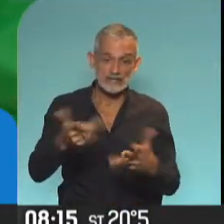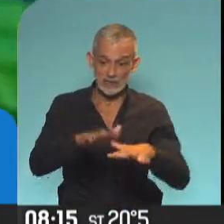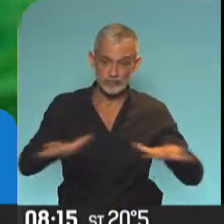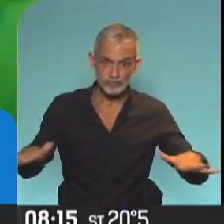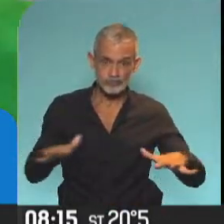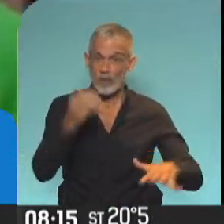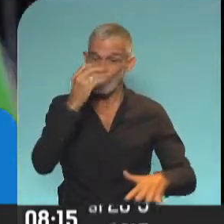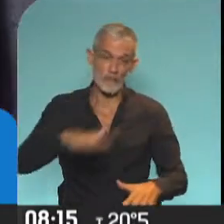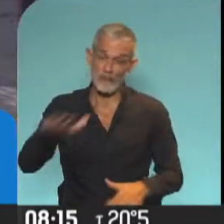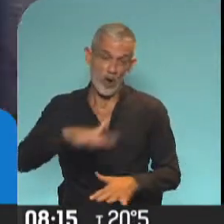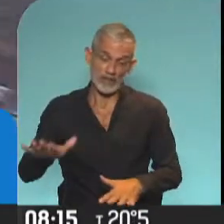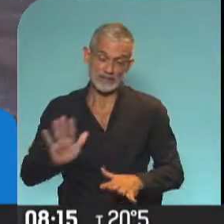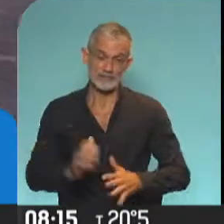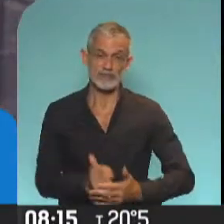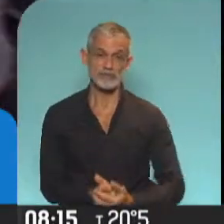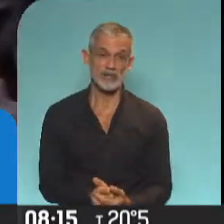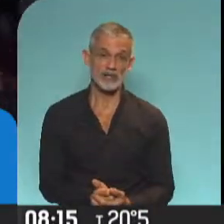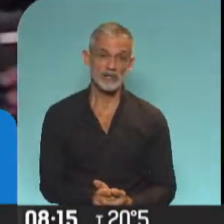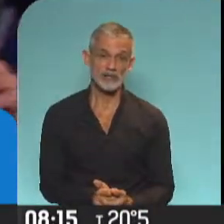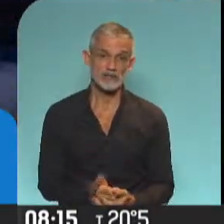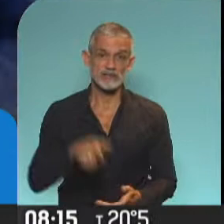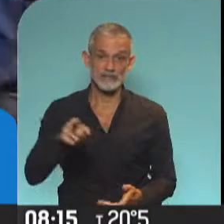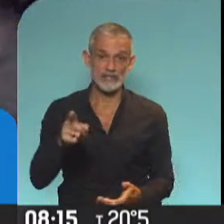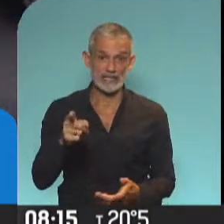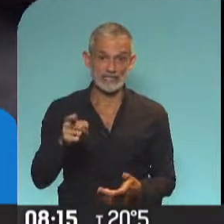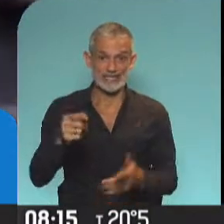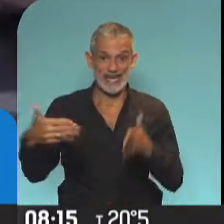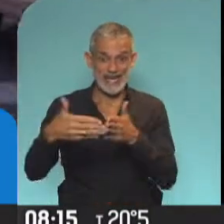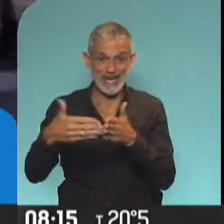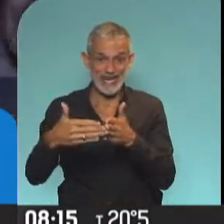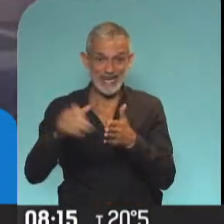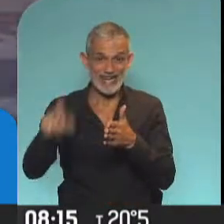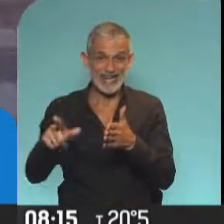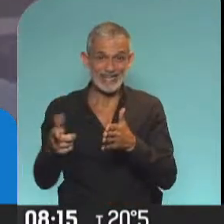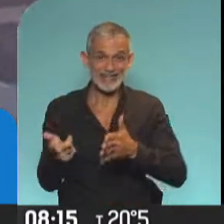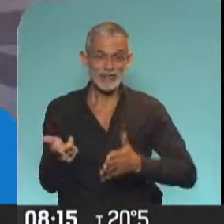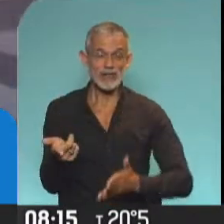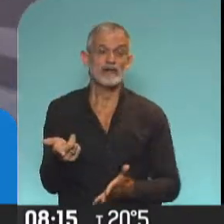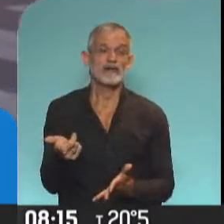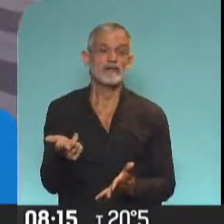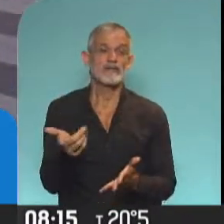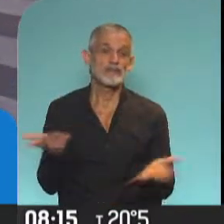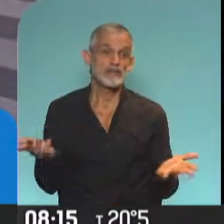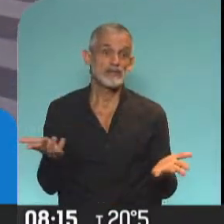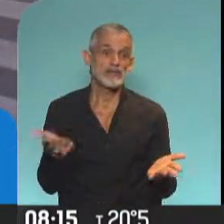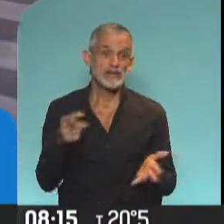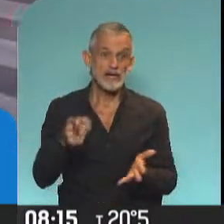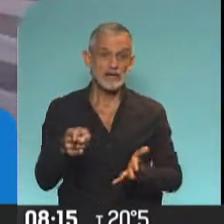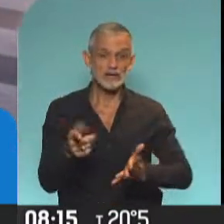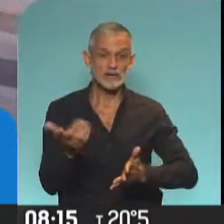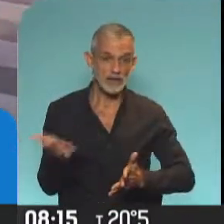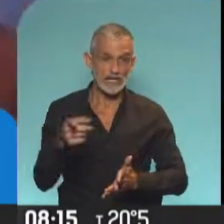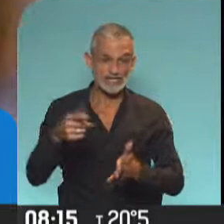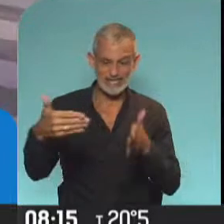este caso, de Flores. Gracias. Omar Guaraz, que ya se encuentra en esta esquina ya muy conocida, como bien decía Pablo recién, Alejandra, de